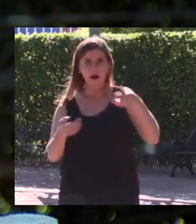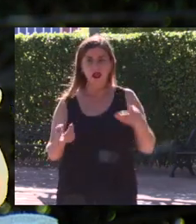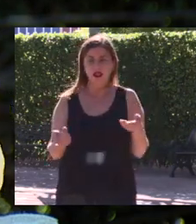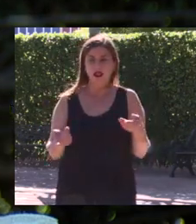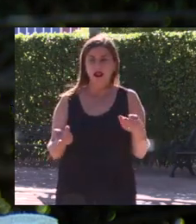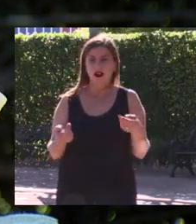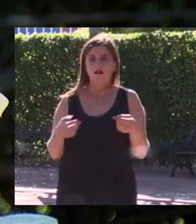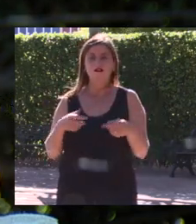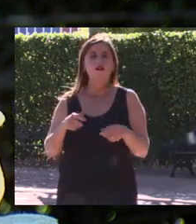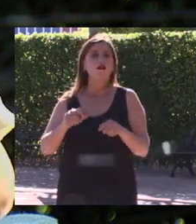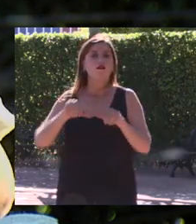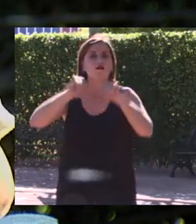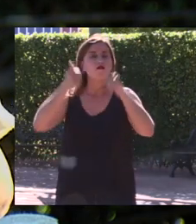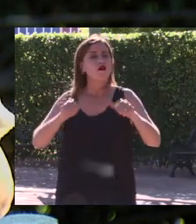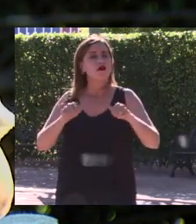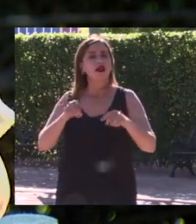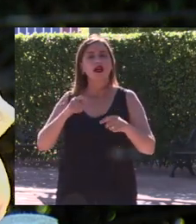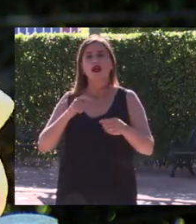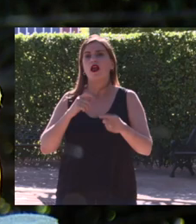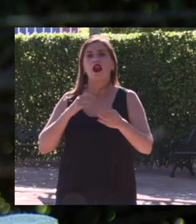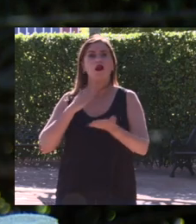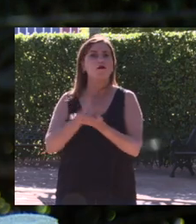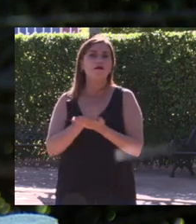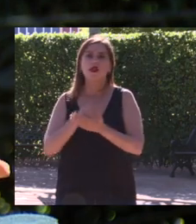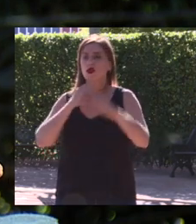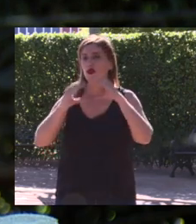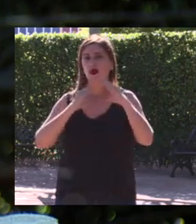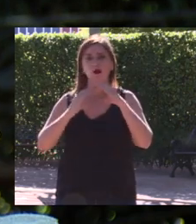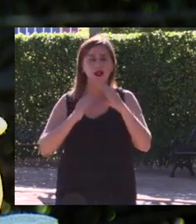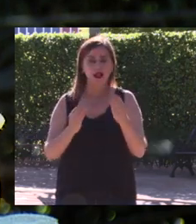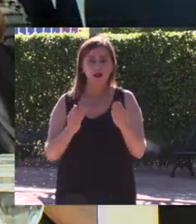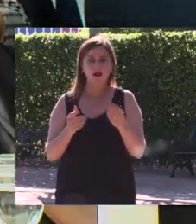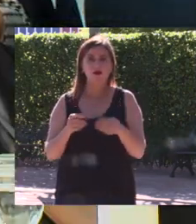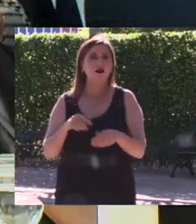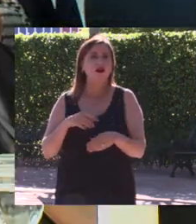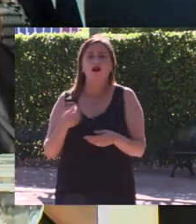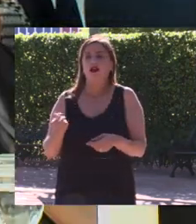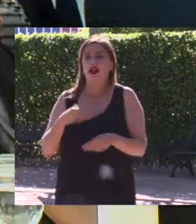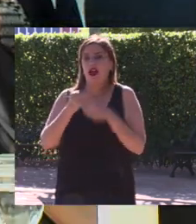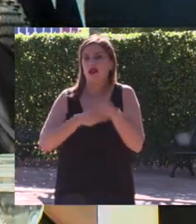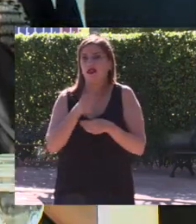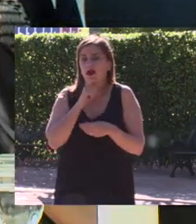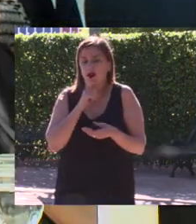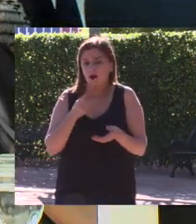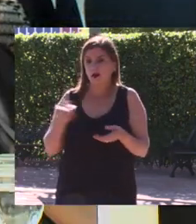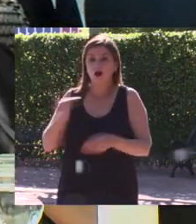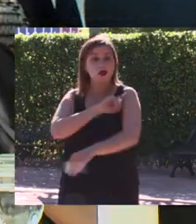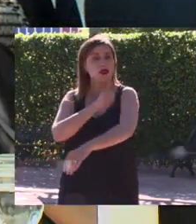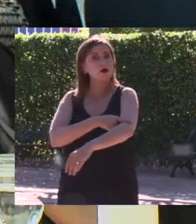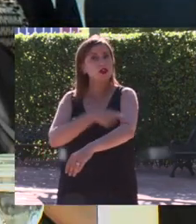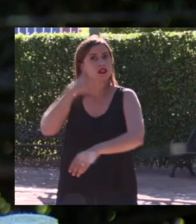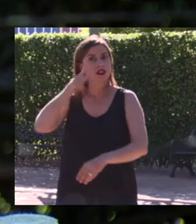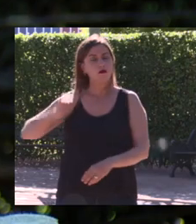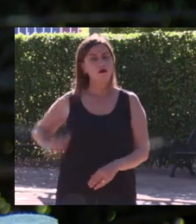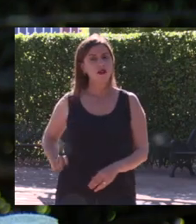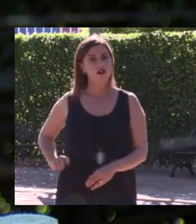trato en la opinión pública en los medios de comunicación se resalta muchísimo cuando un deportista de élite como era tu caso estudia